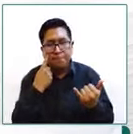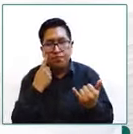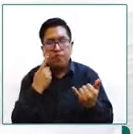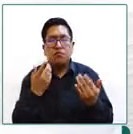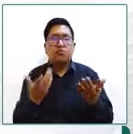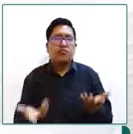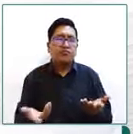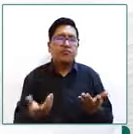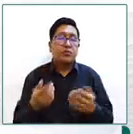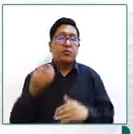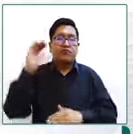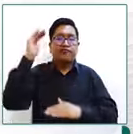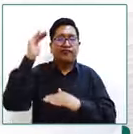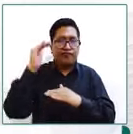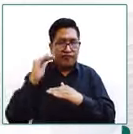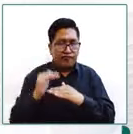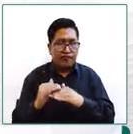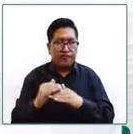menor